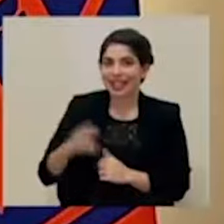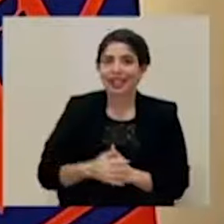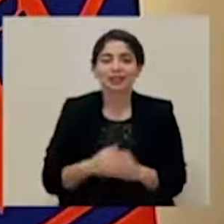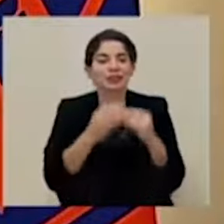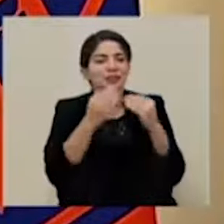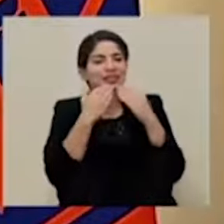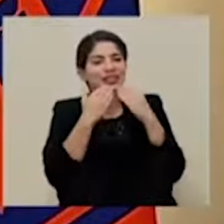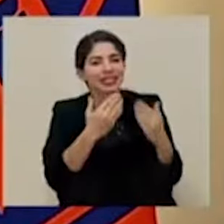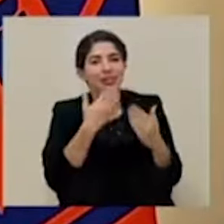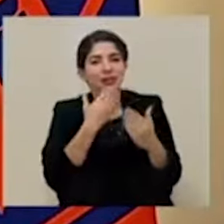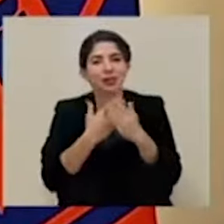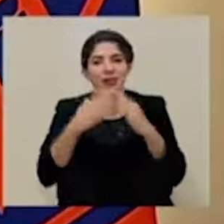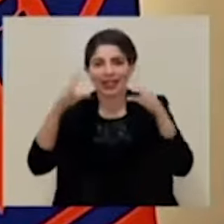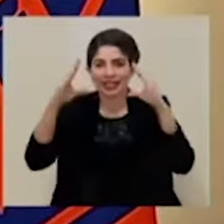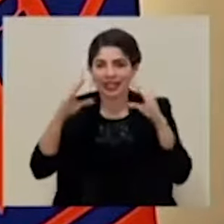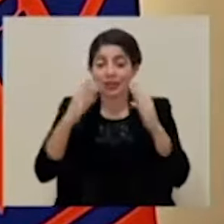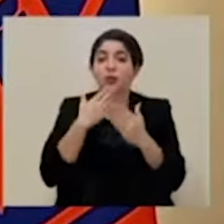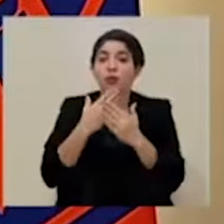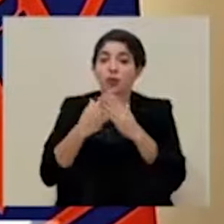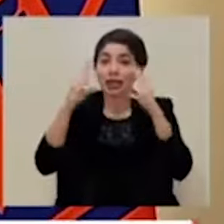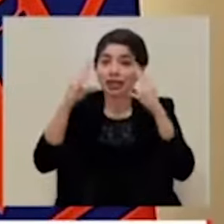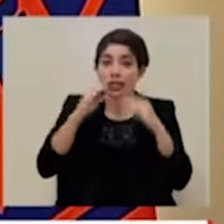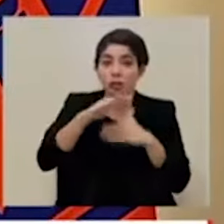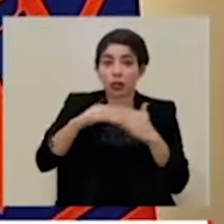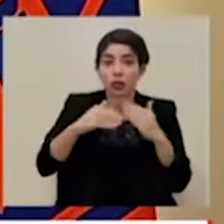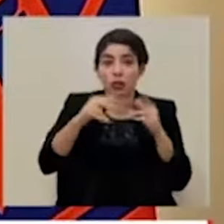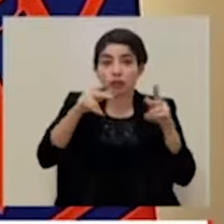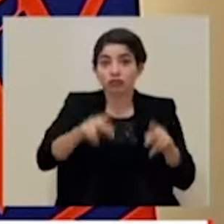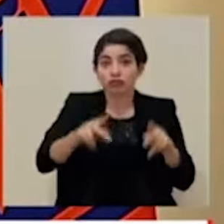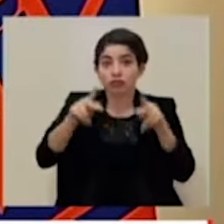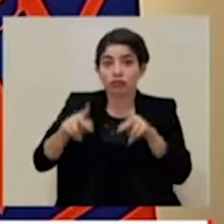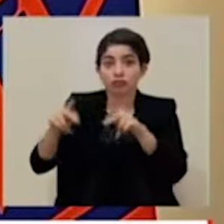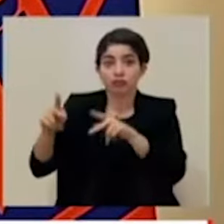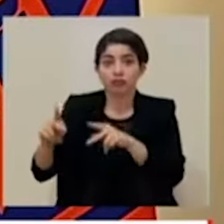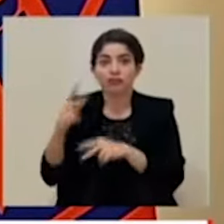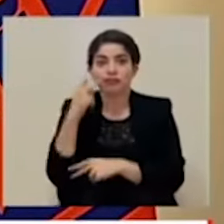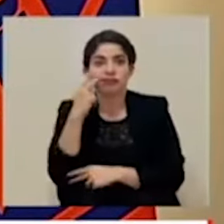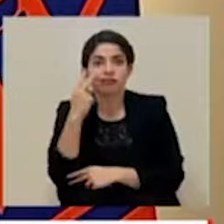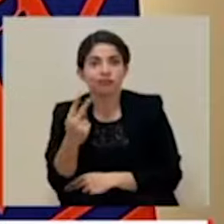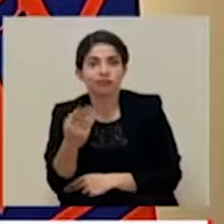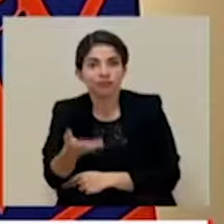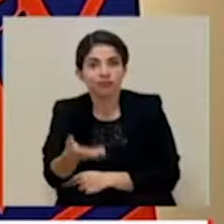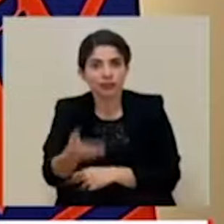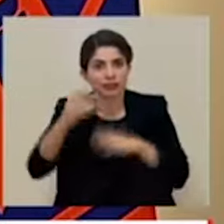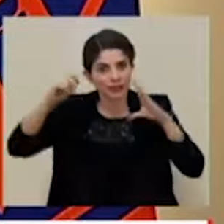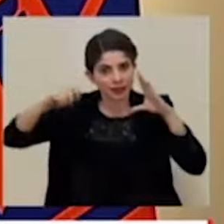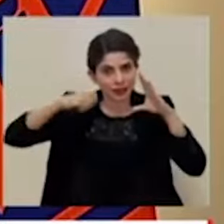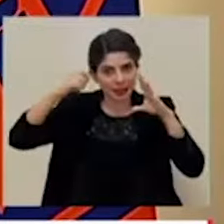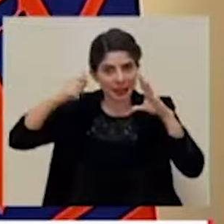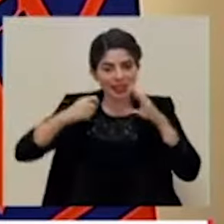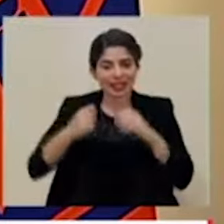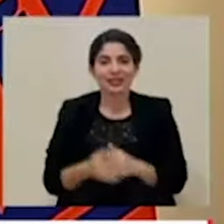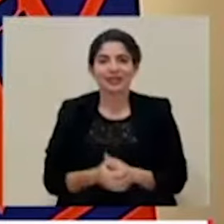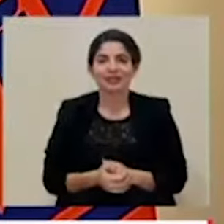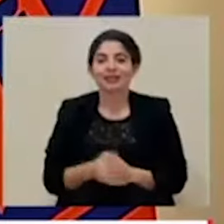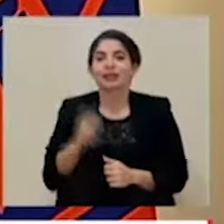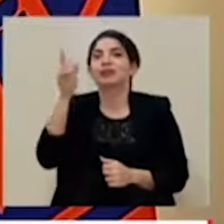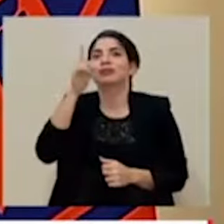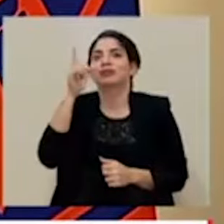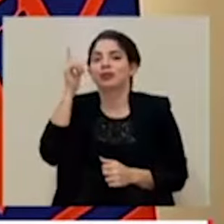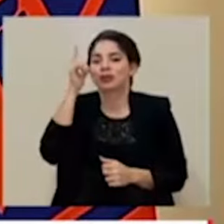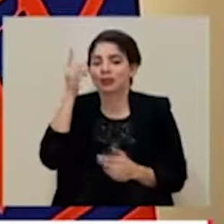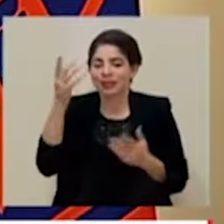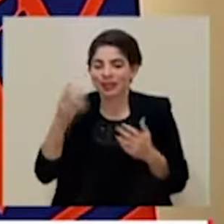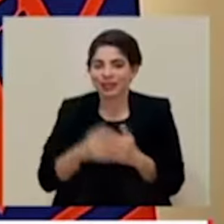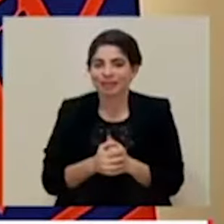Muchísimas gracias, muy buenas tardes, muy buenas tardes a las personas que siguen esta transmisión y por supuesto la